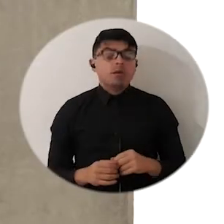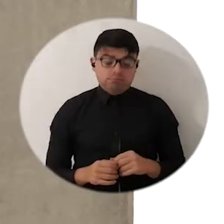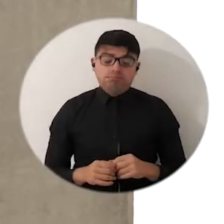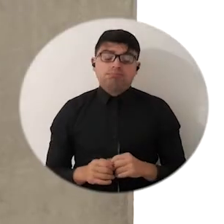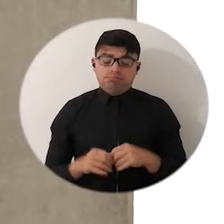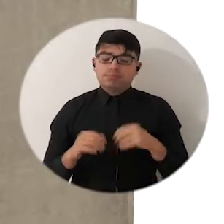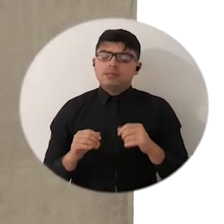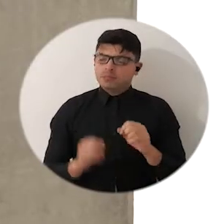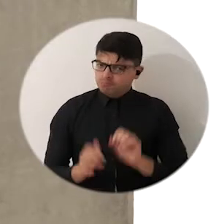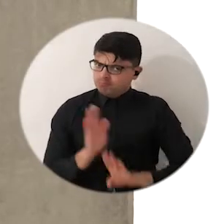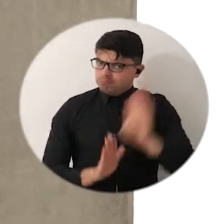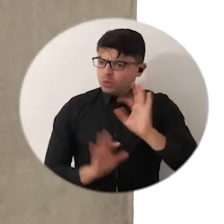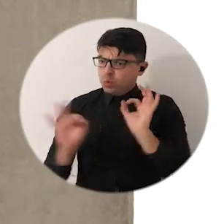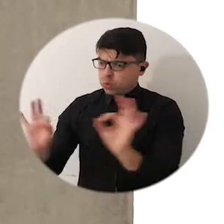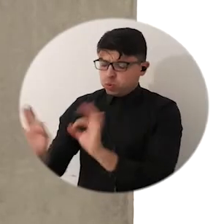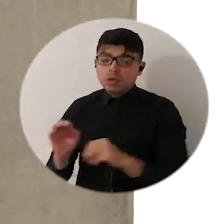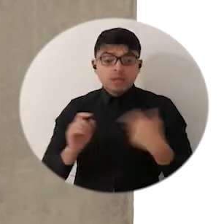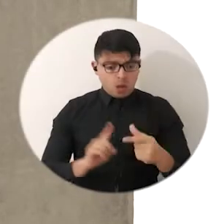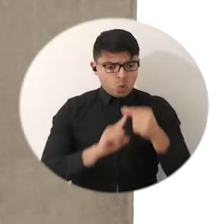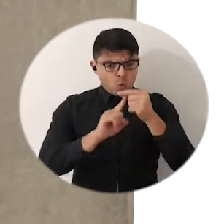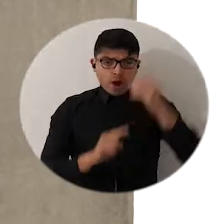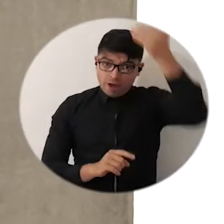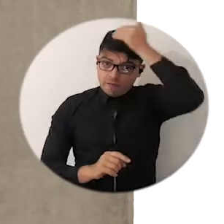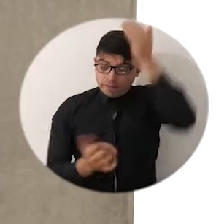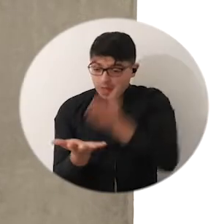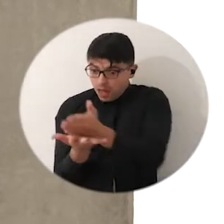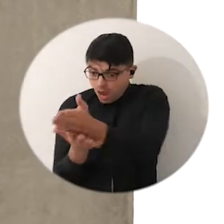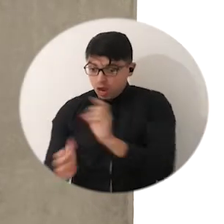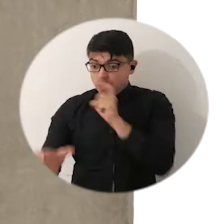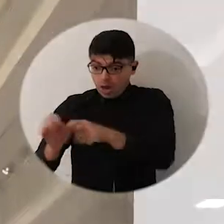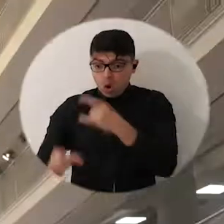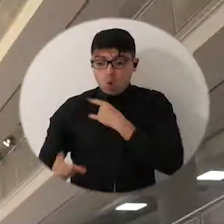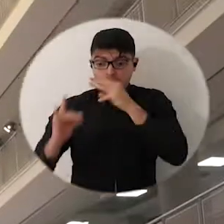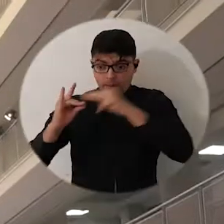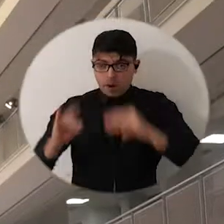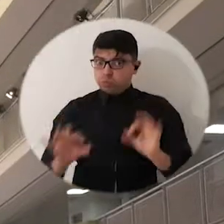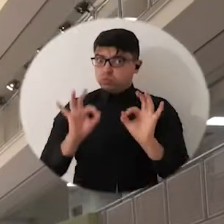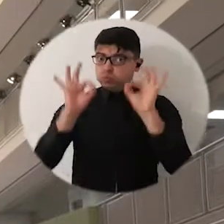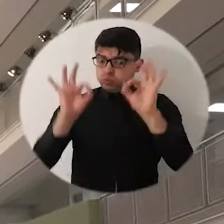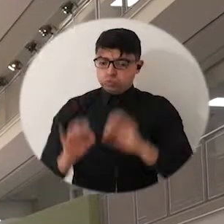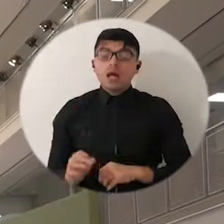definitivamente estudiar enfermería en Universidad Magdalena, un programa acreditado.